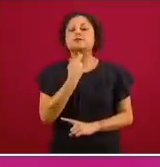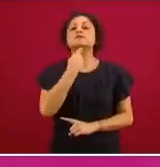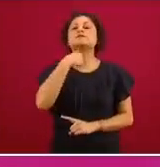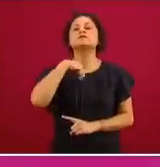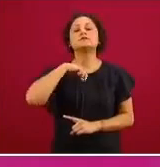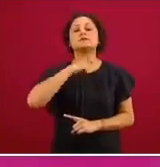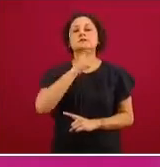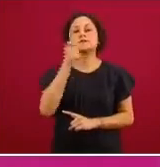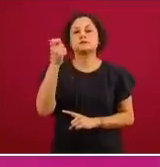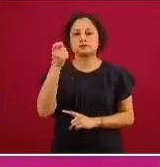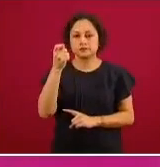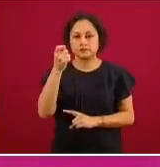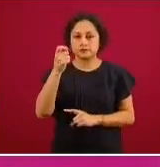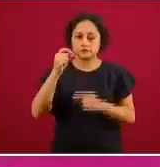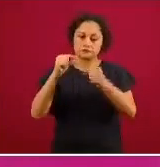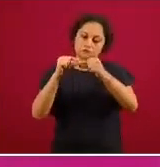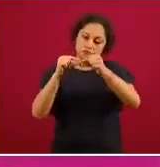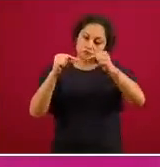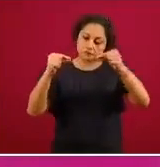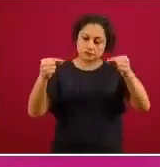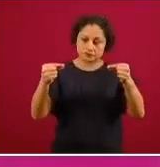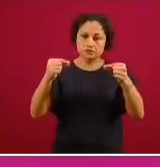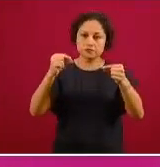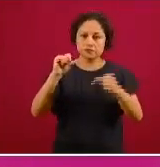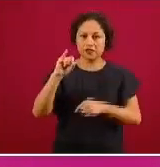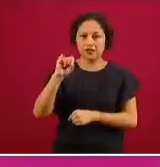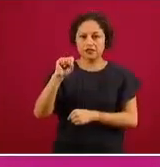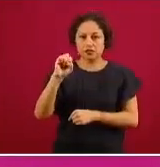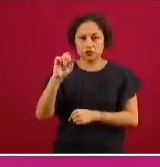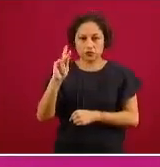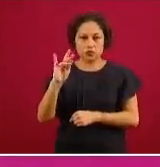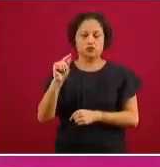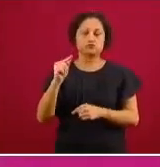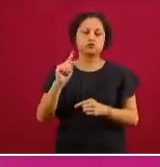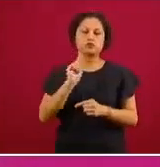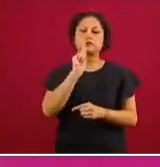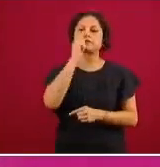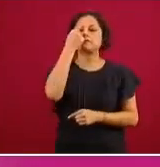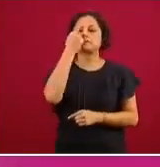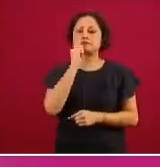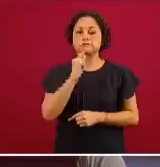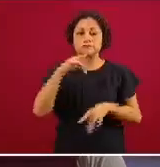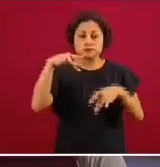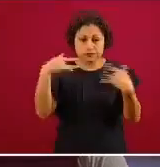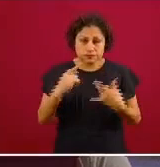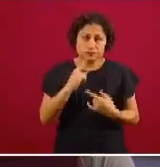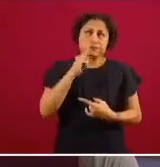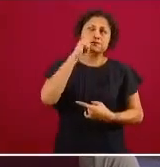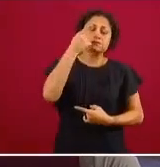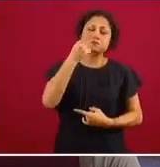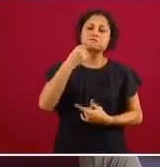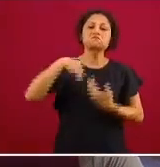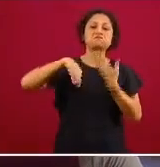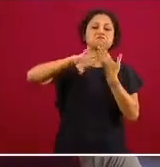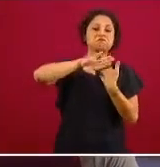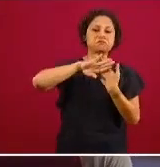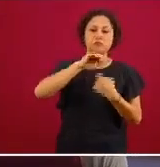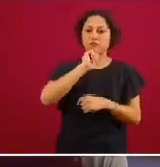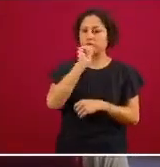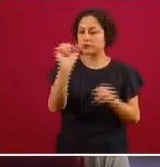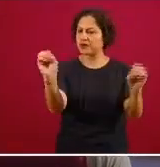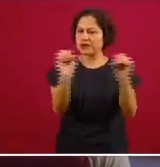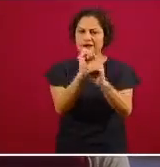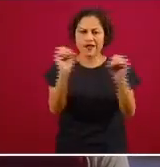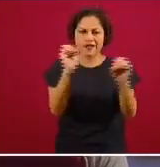la garganta con un pequeño hisopo que se introduce no duele no daña también que quede claro la prueba no es